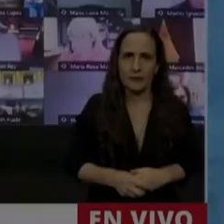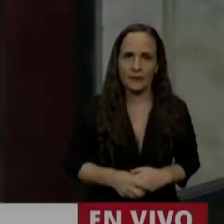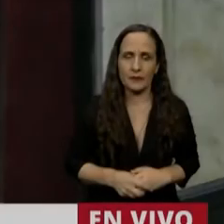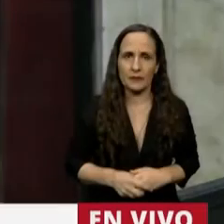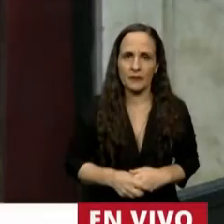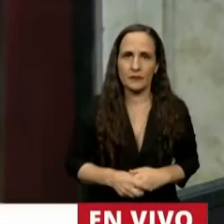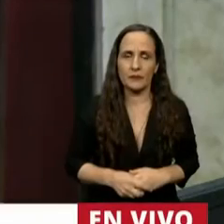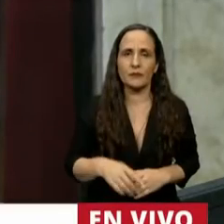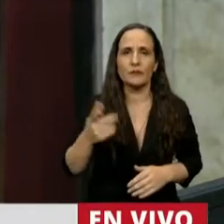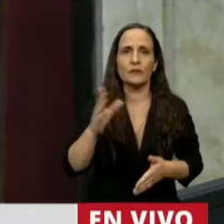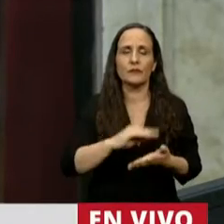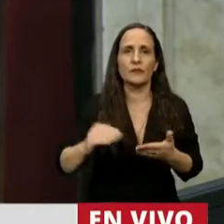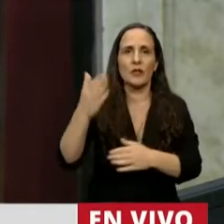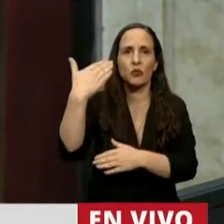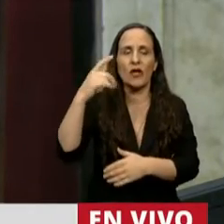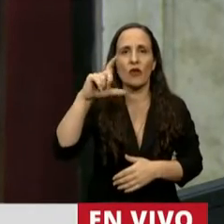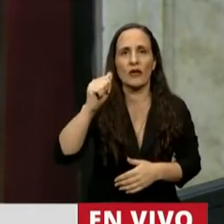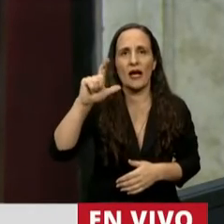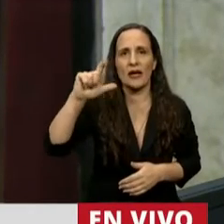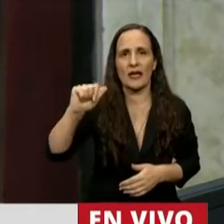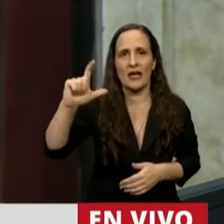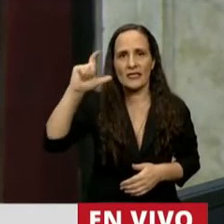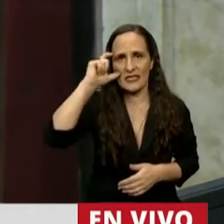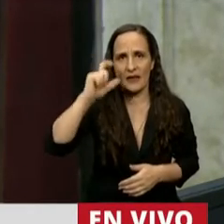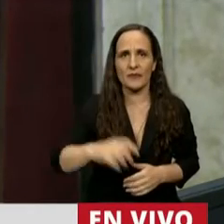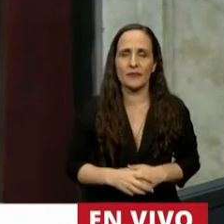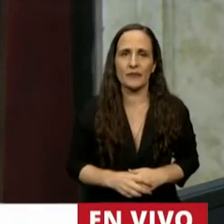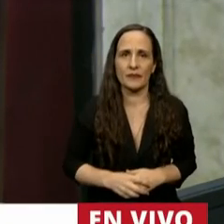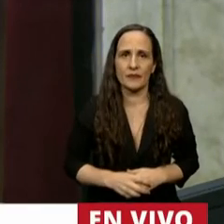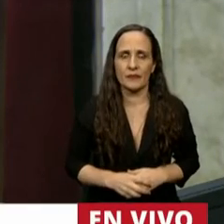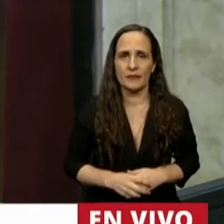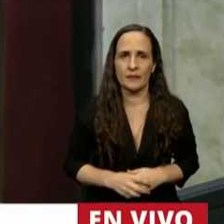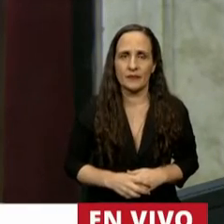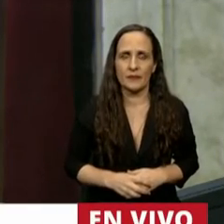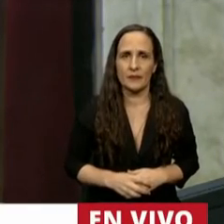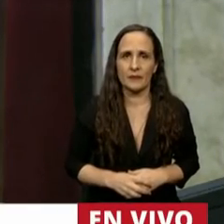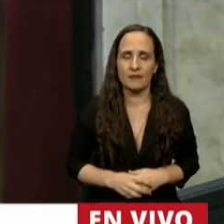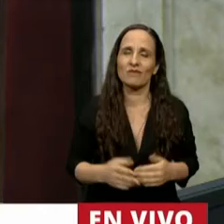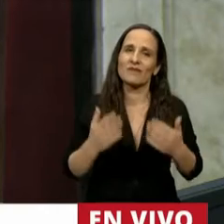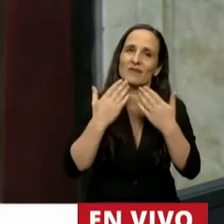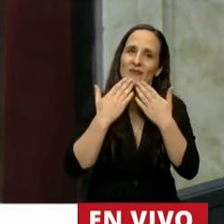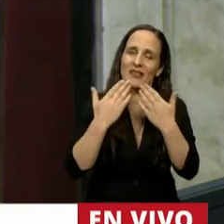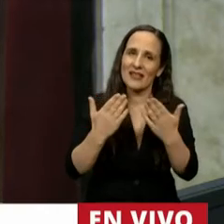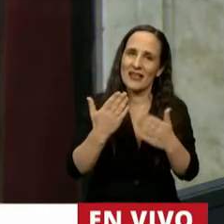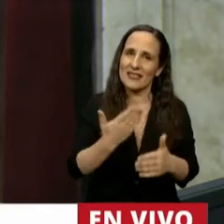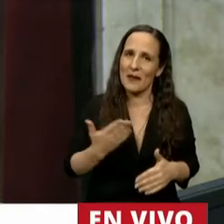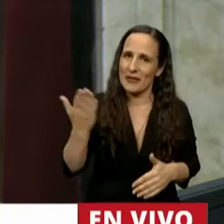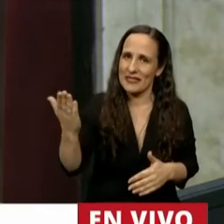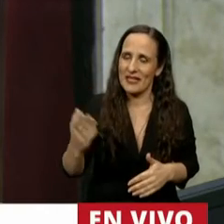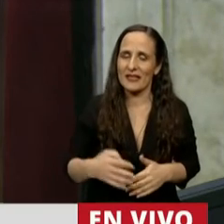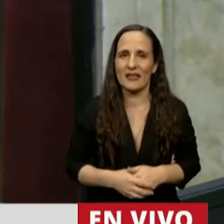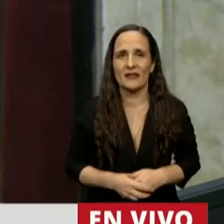Pide la palabra el diputado Cacase. Tiene la palabra. Gracias, Presidente.